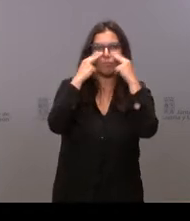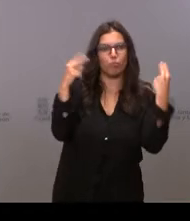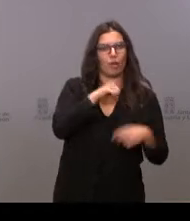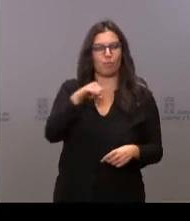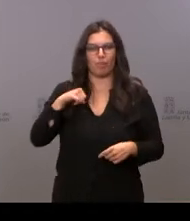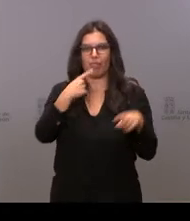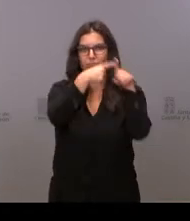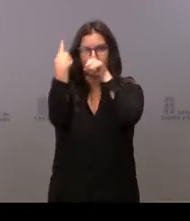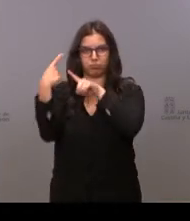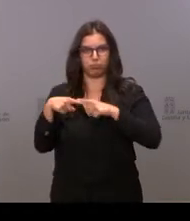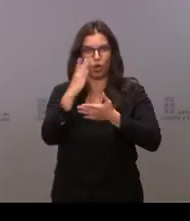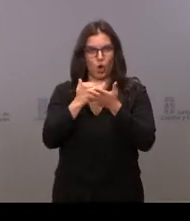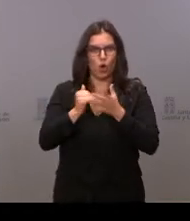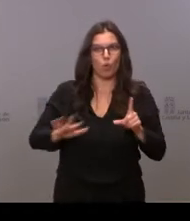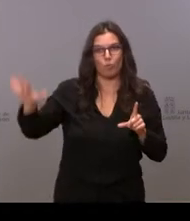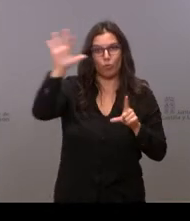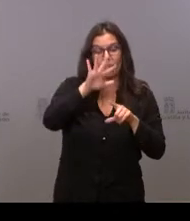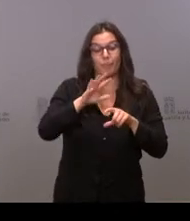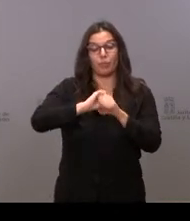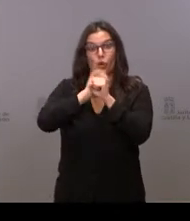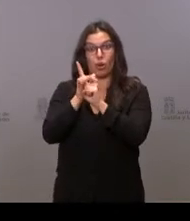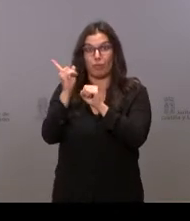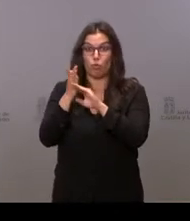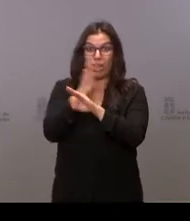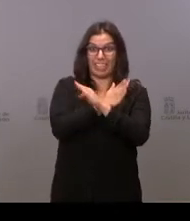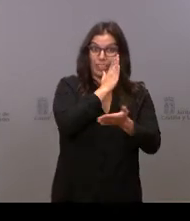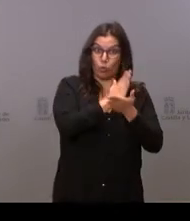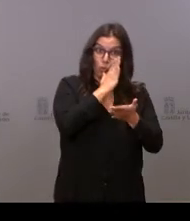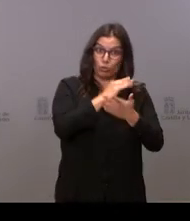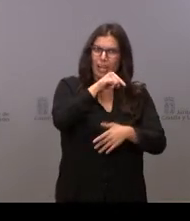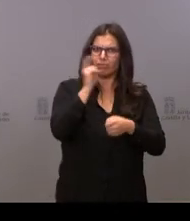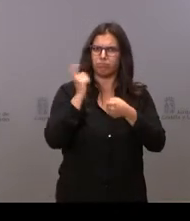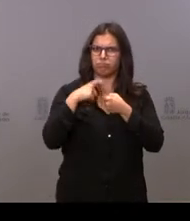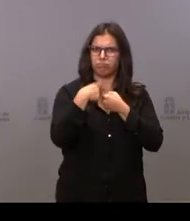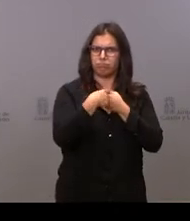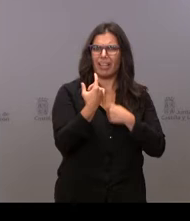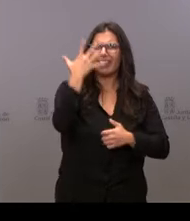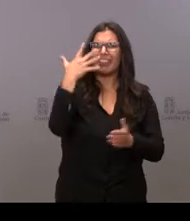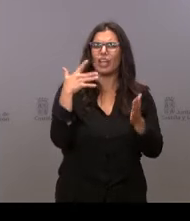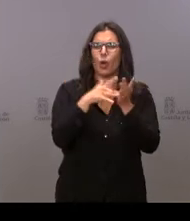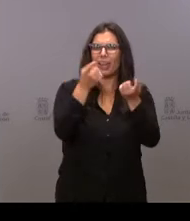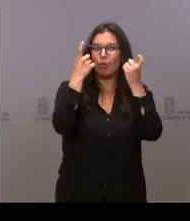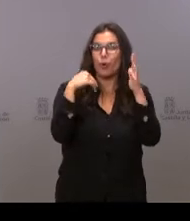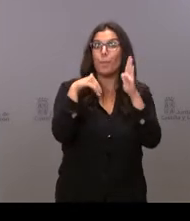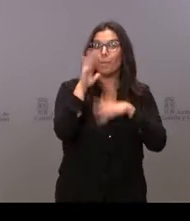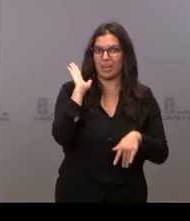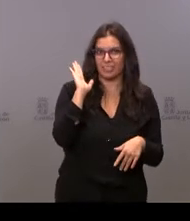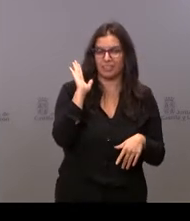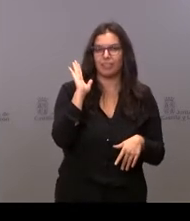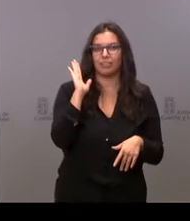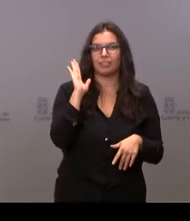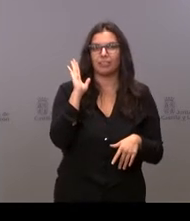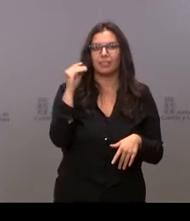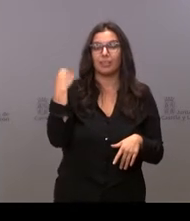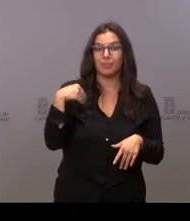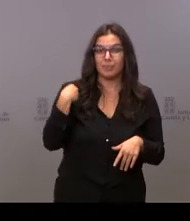comunidad. Y en el curso previo a la pandemia tuvo más de 5.000 alumnos matriculados distribuidos en